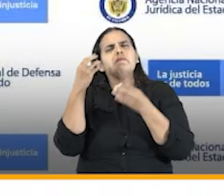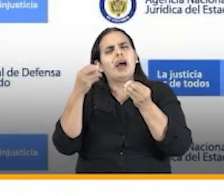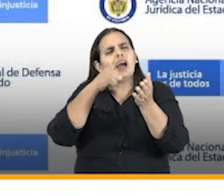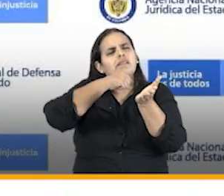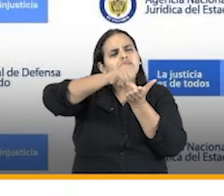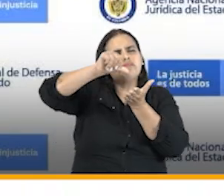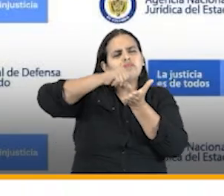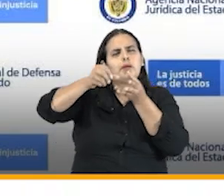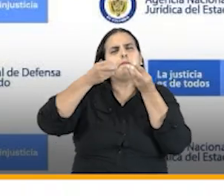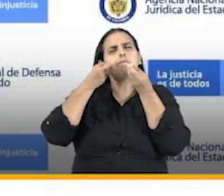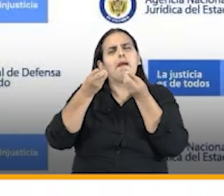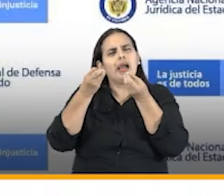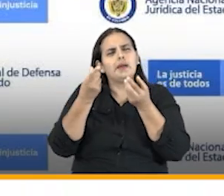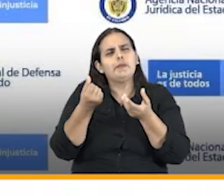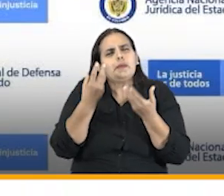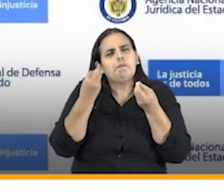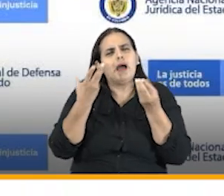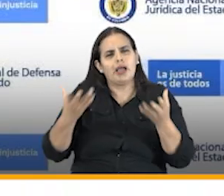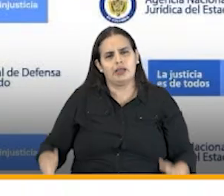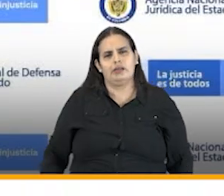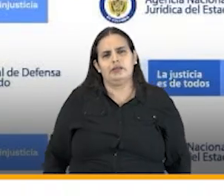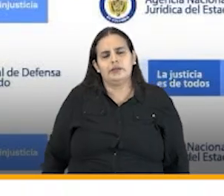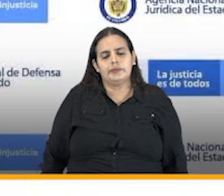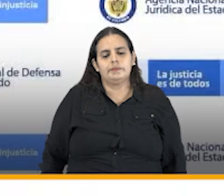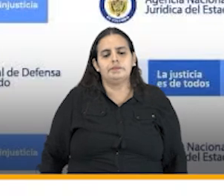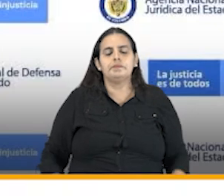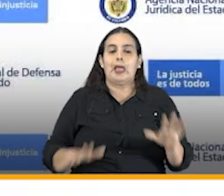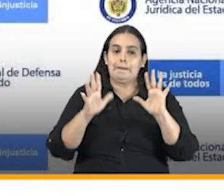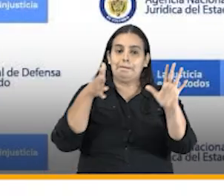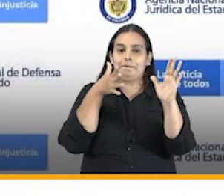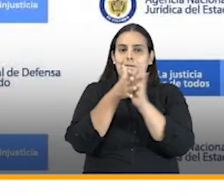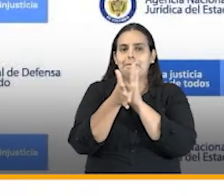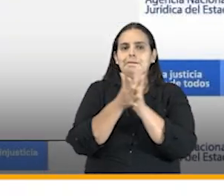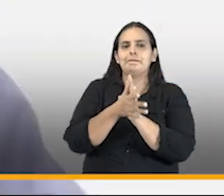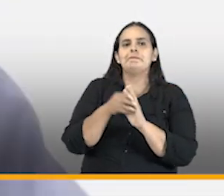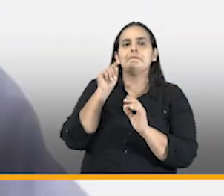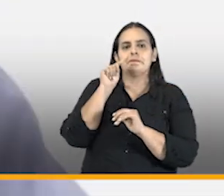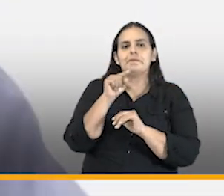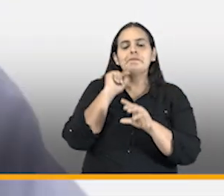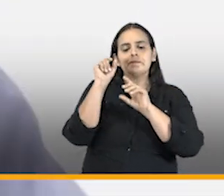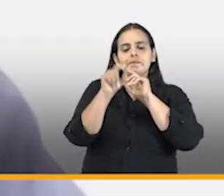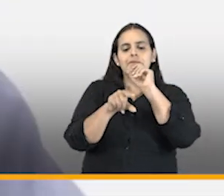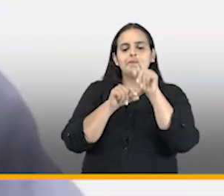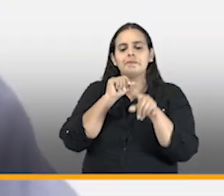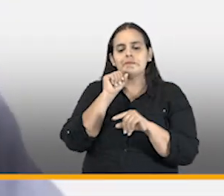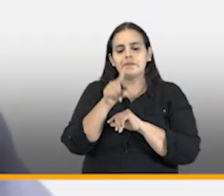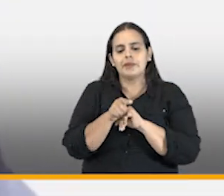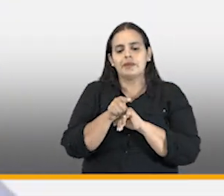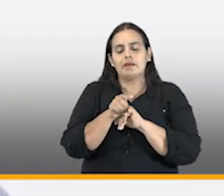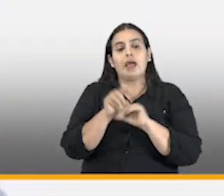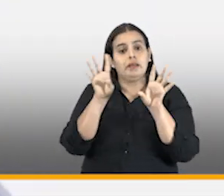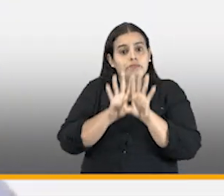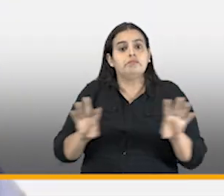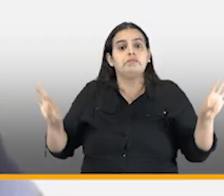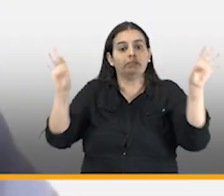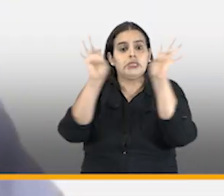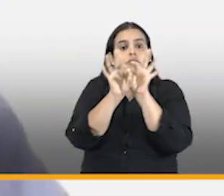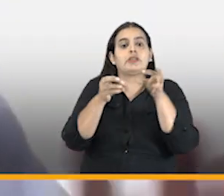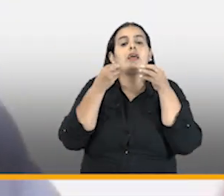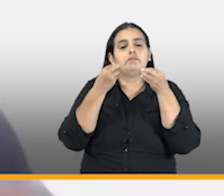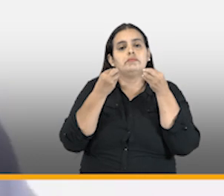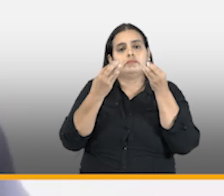invertido ese dinero Lizbeth es una es una pregunta importante